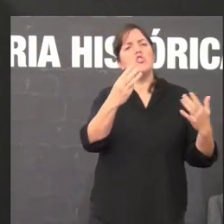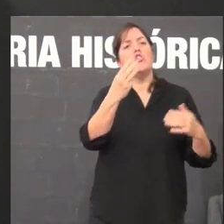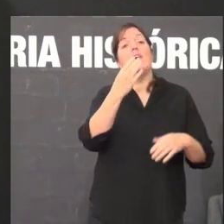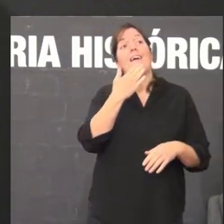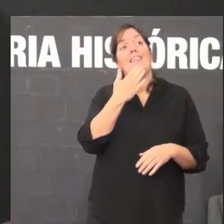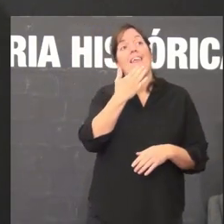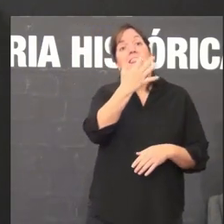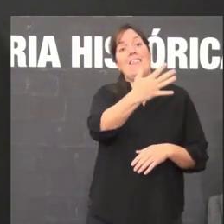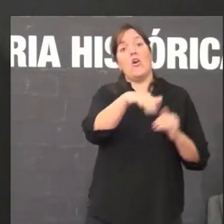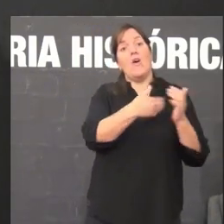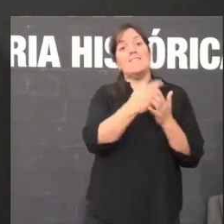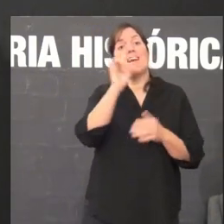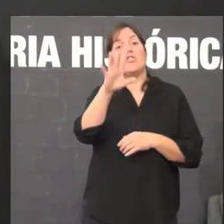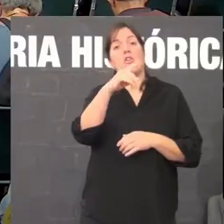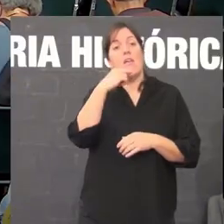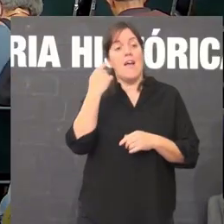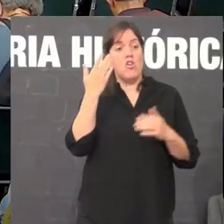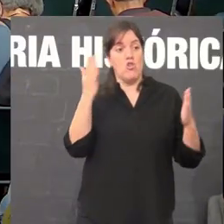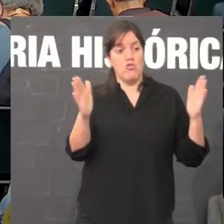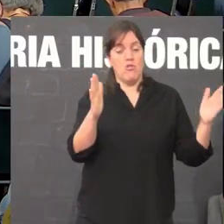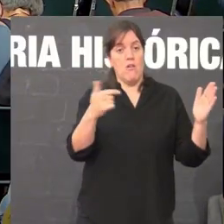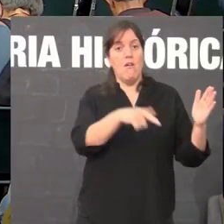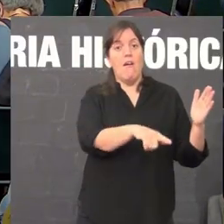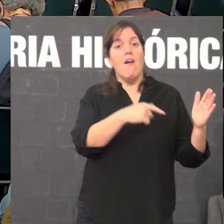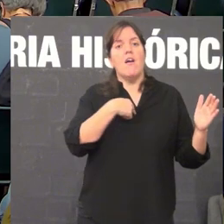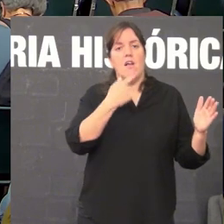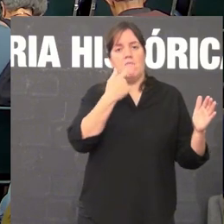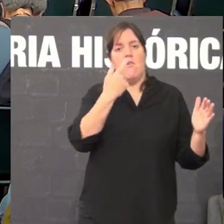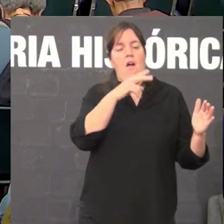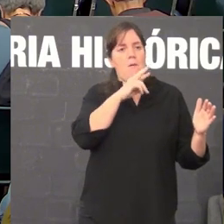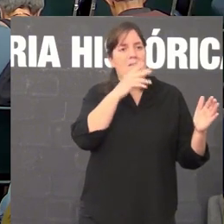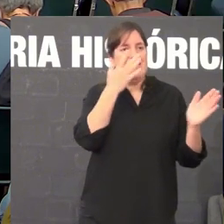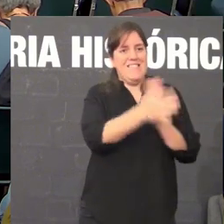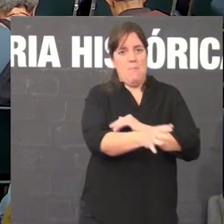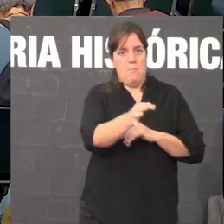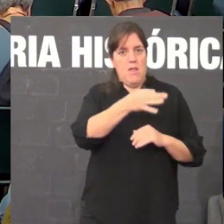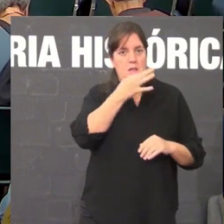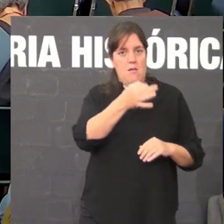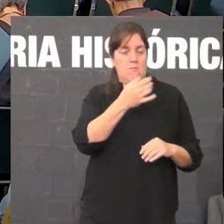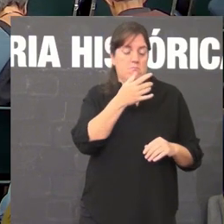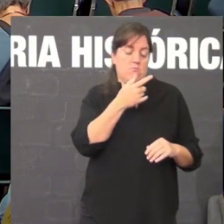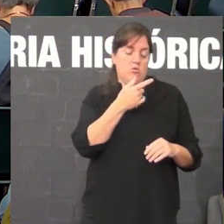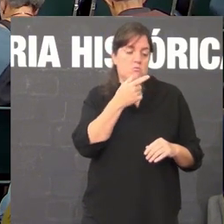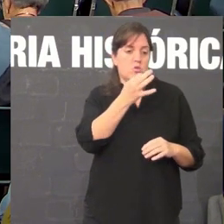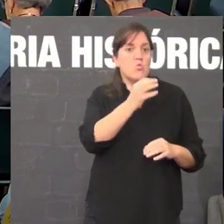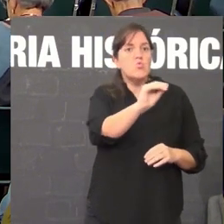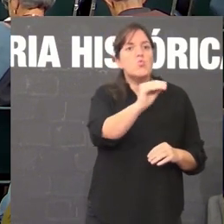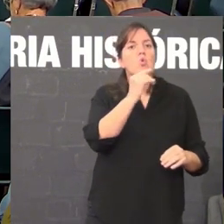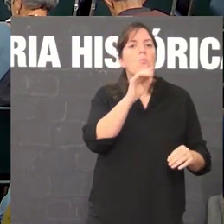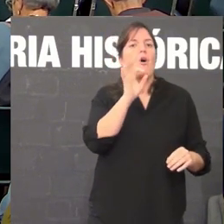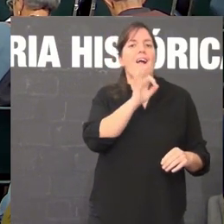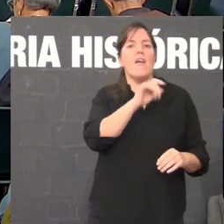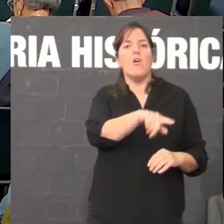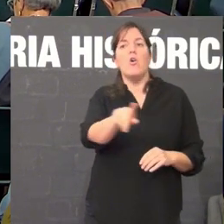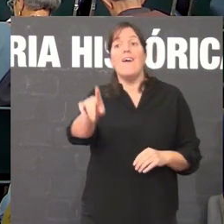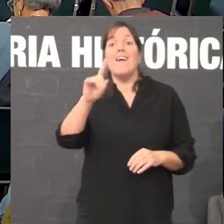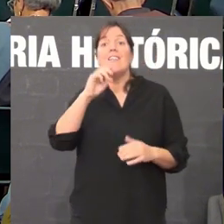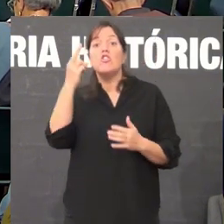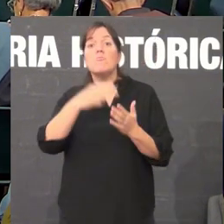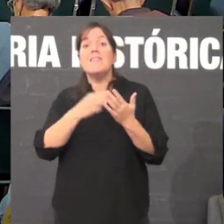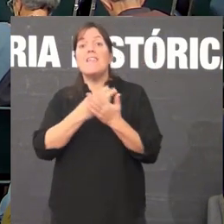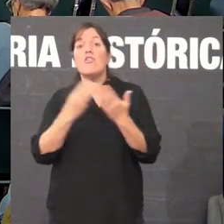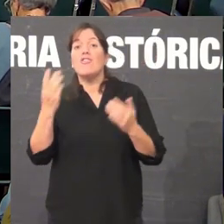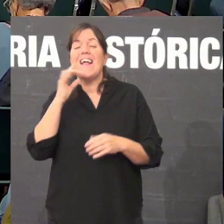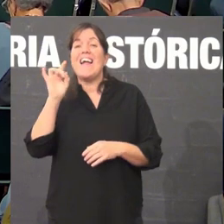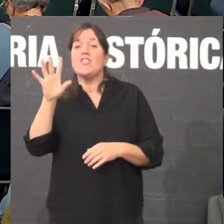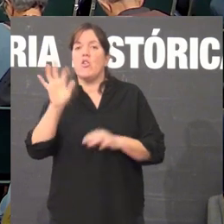catorce anos sempre falaban en galego. Coñecían o castelán, pero falaban en galego. No 2018, dez anos despois, eran catorce porcento.